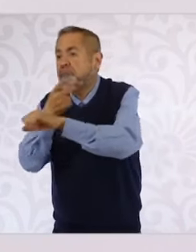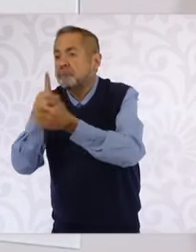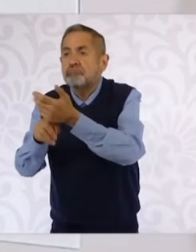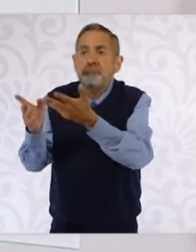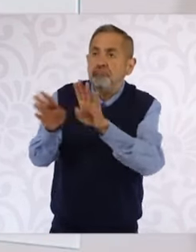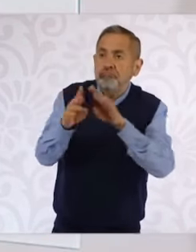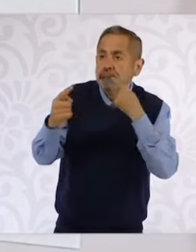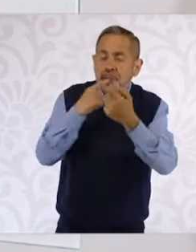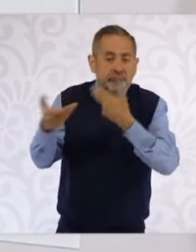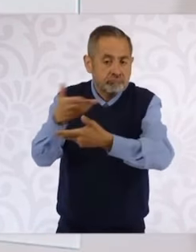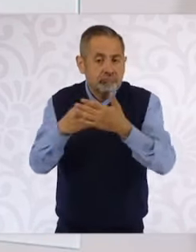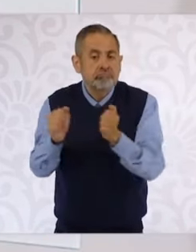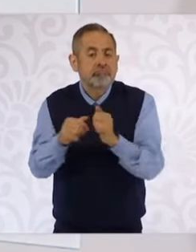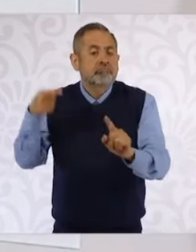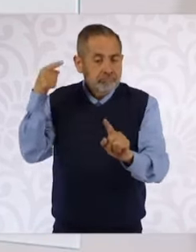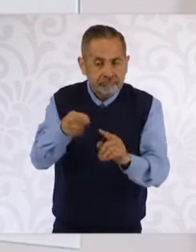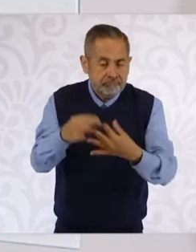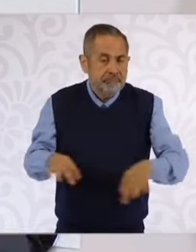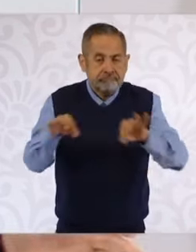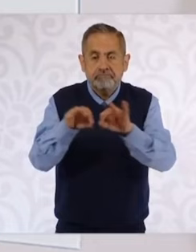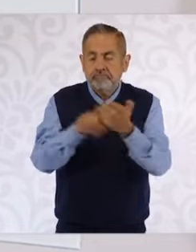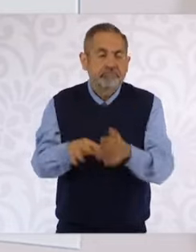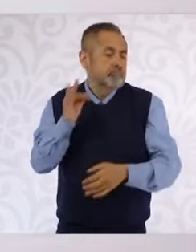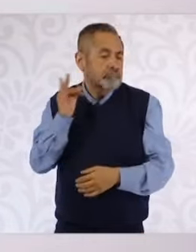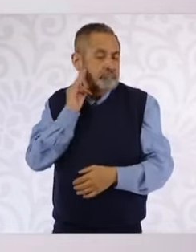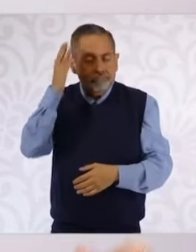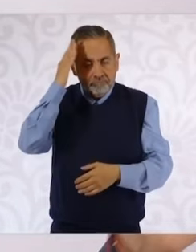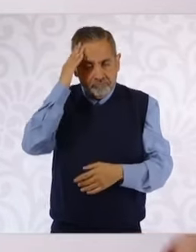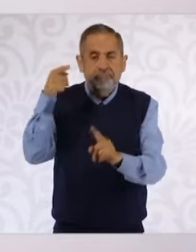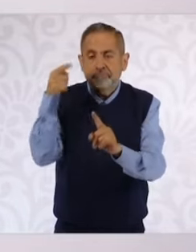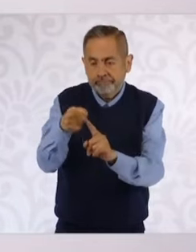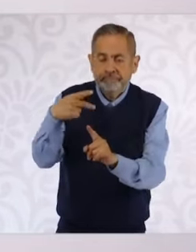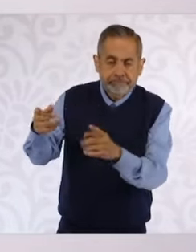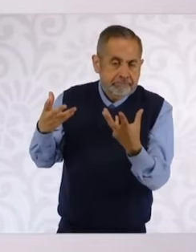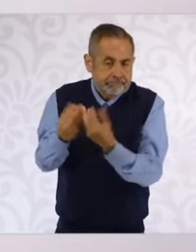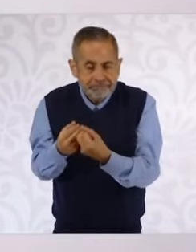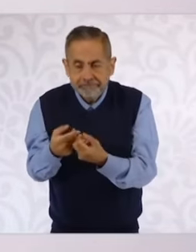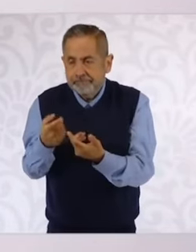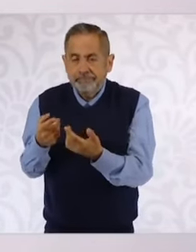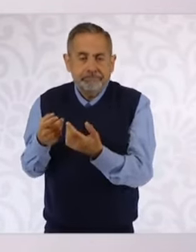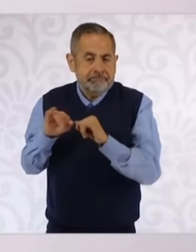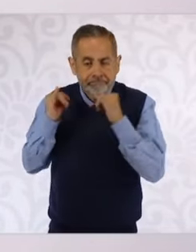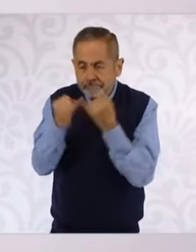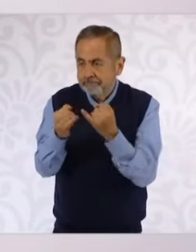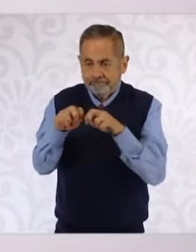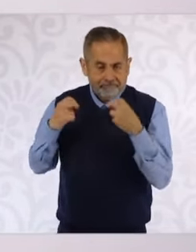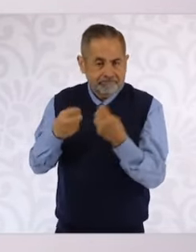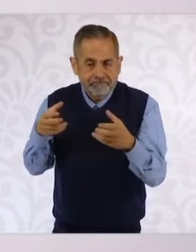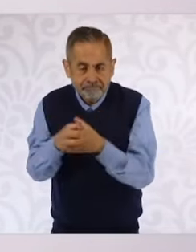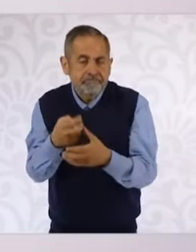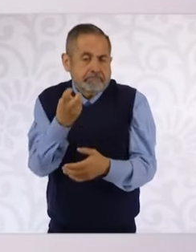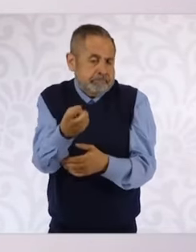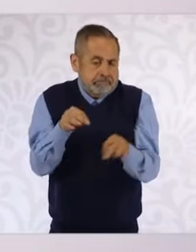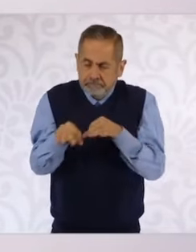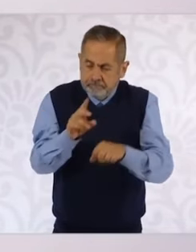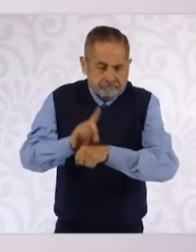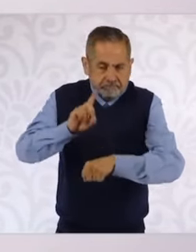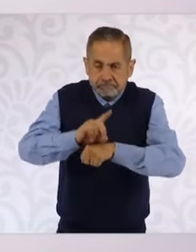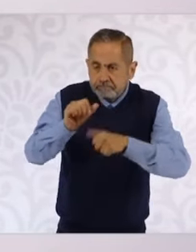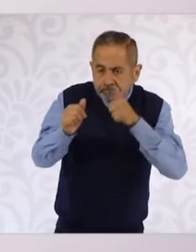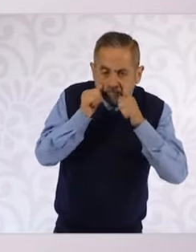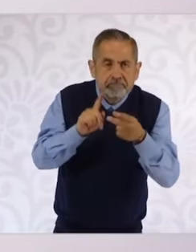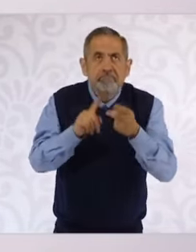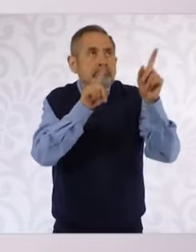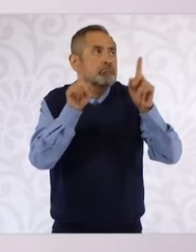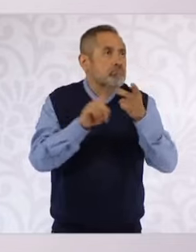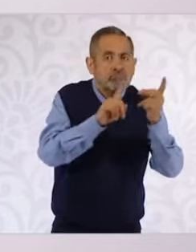Está vinculado a esto con objetivos prioritarios que tiene la Fiscalía General de la República, el Gabinete y que se está trabajando todos los días también